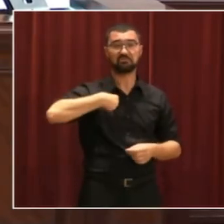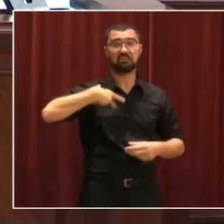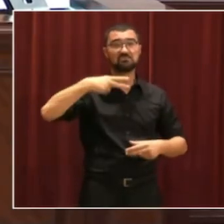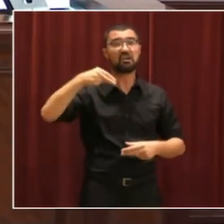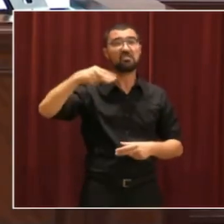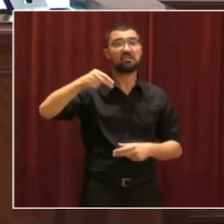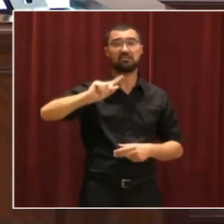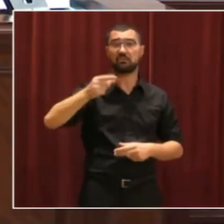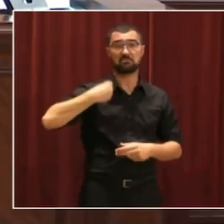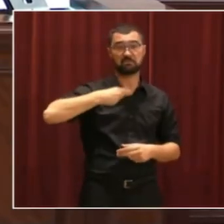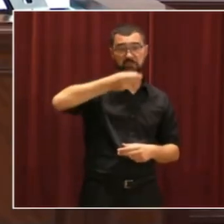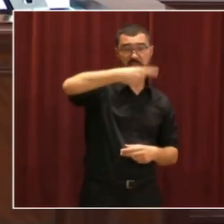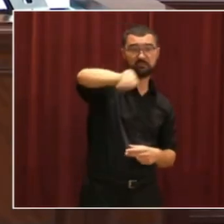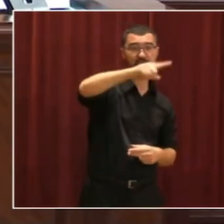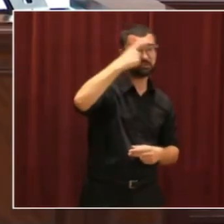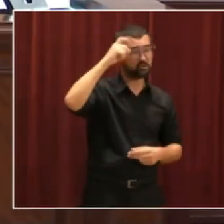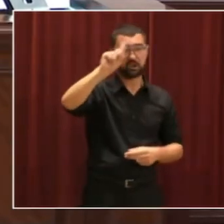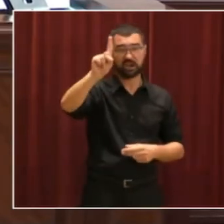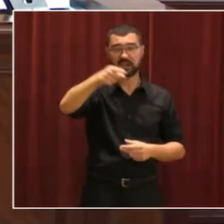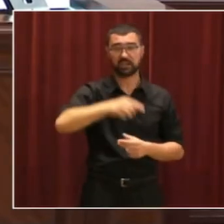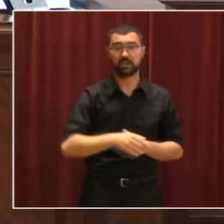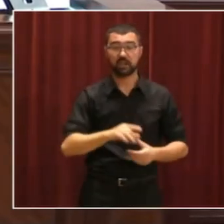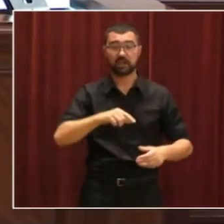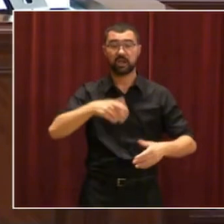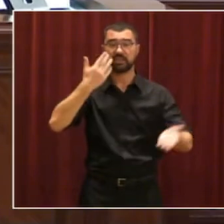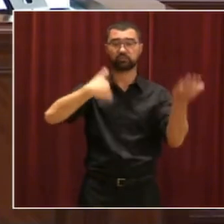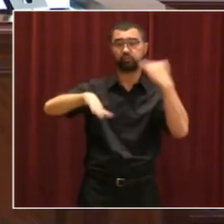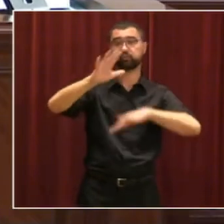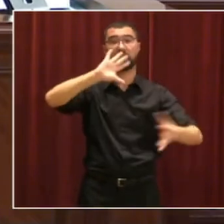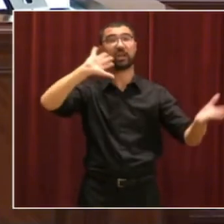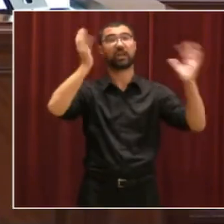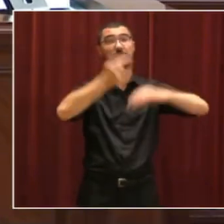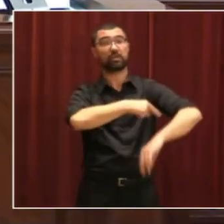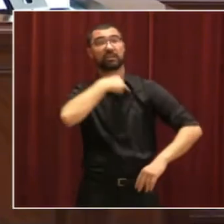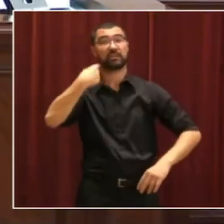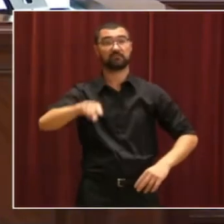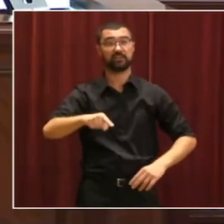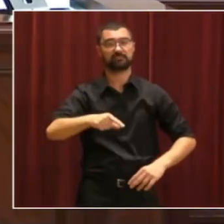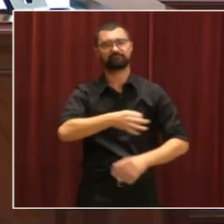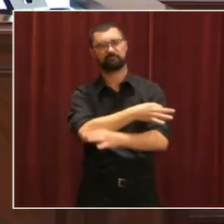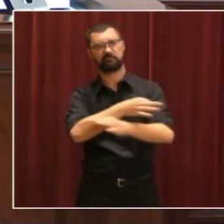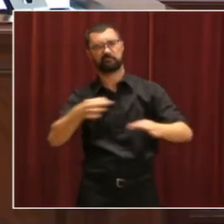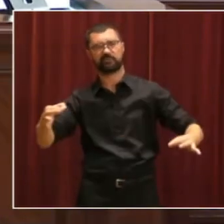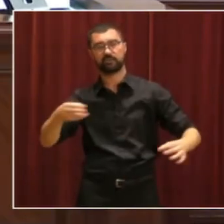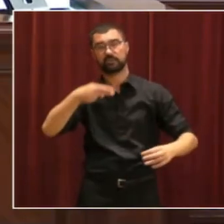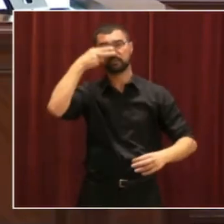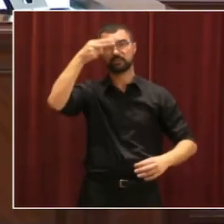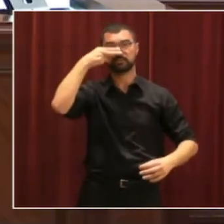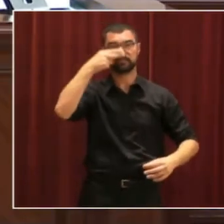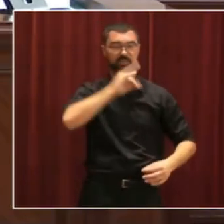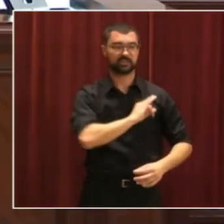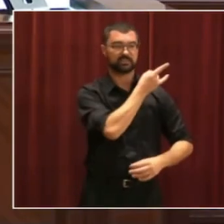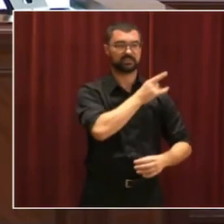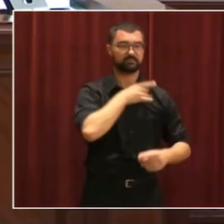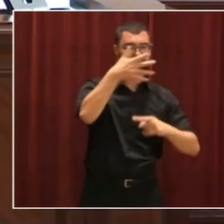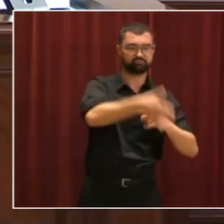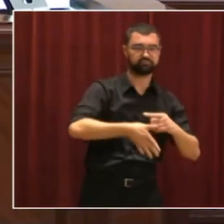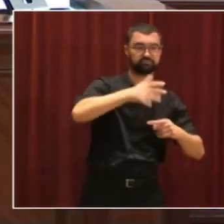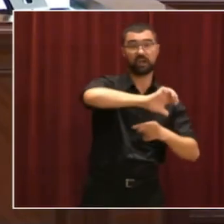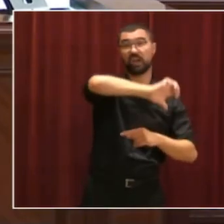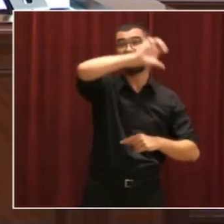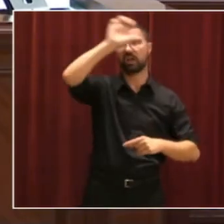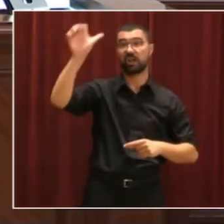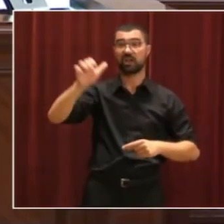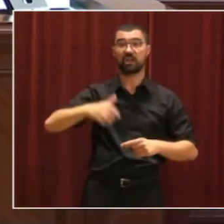La excusa del cambio climático es perfecta para los intereses de la industria ecologista de Europa y de la